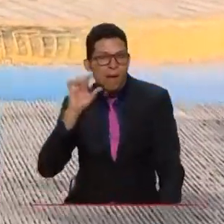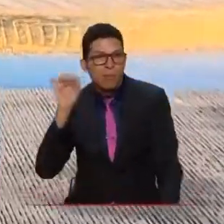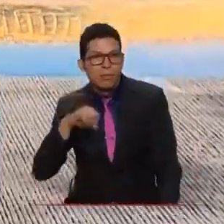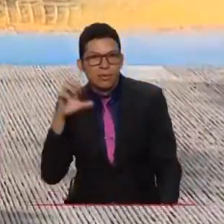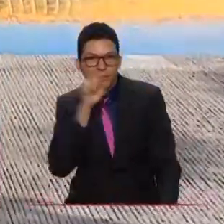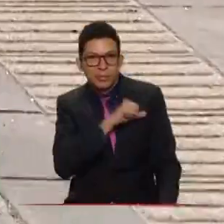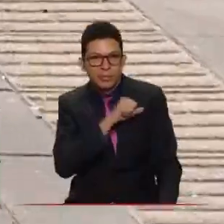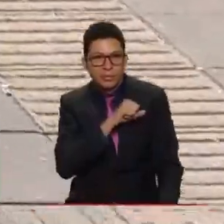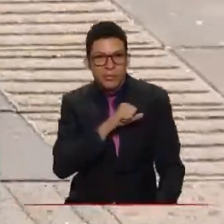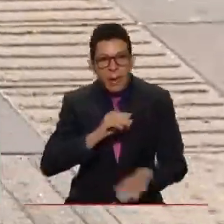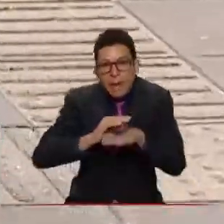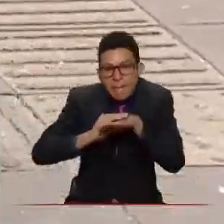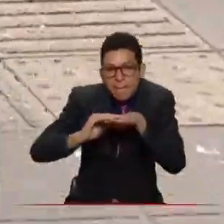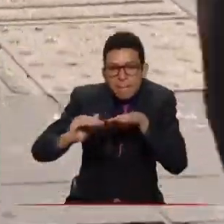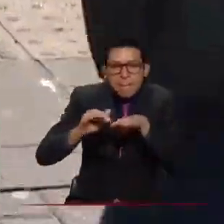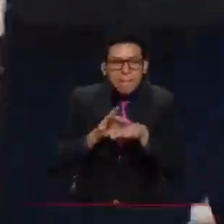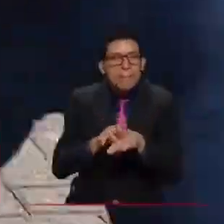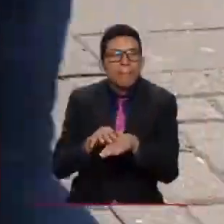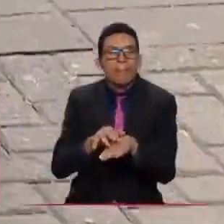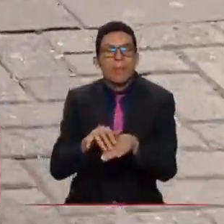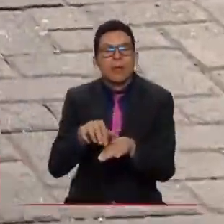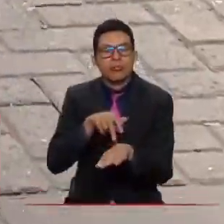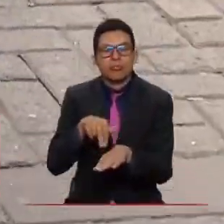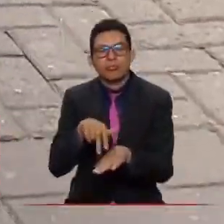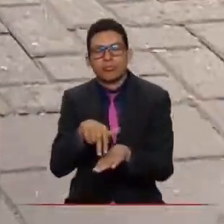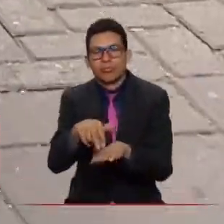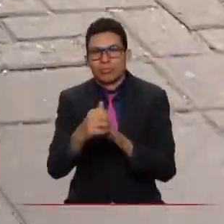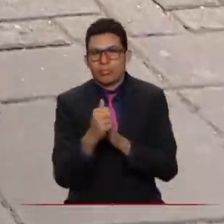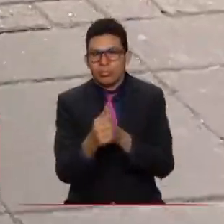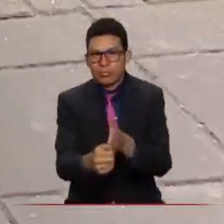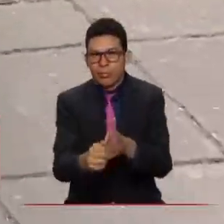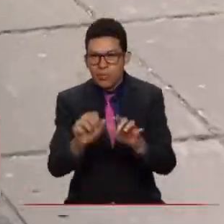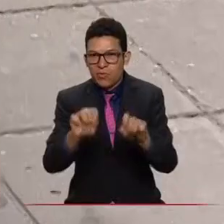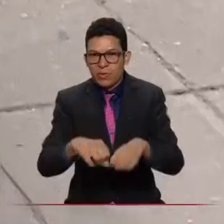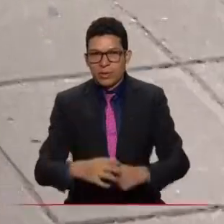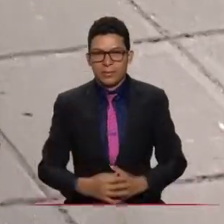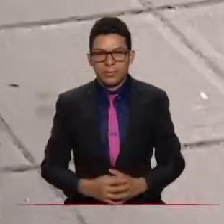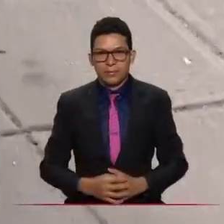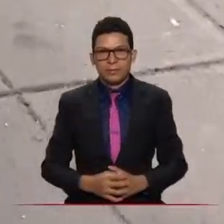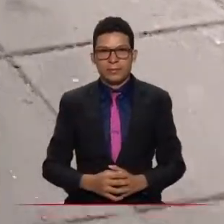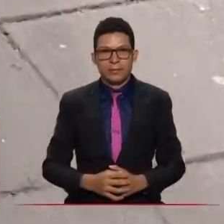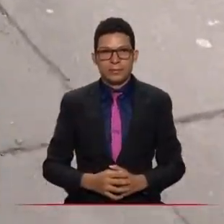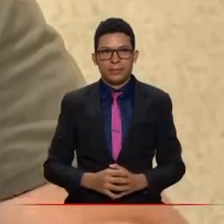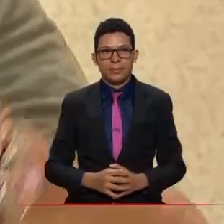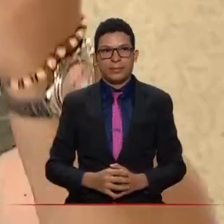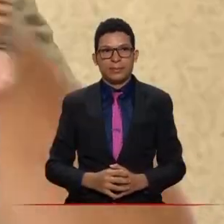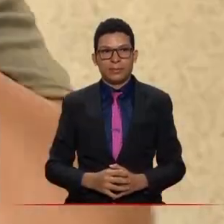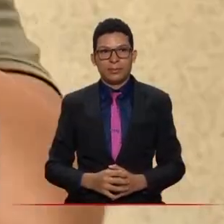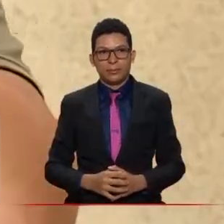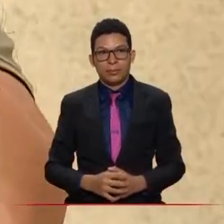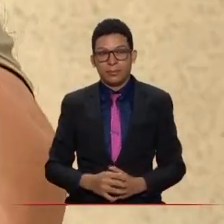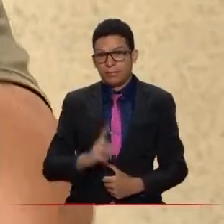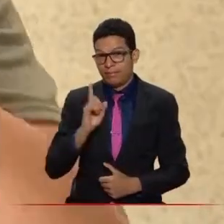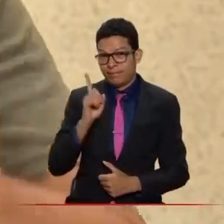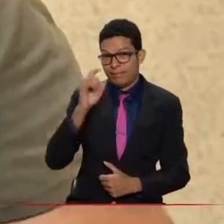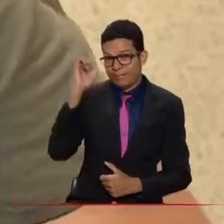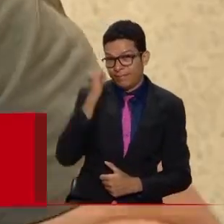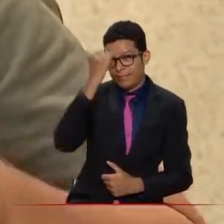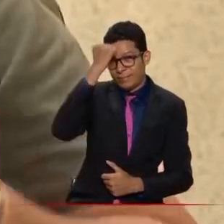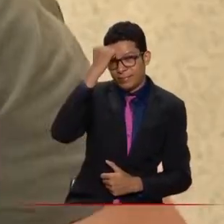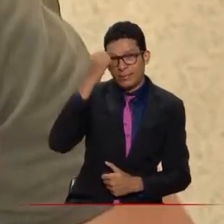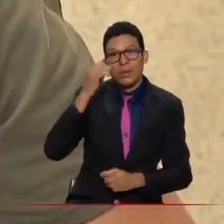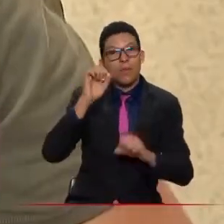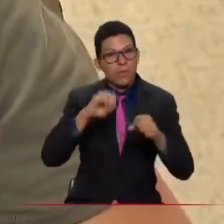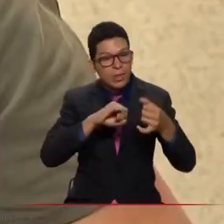baldosas podotáctiles que sirven a esta población como guía y alertas. Como eso es principal para poder justamente generar